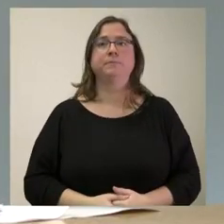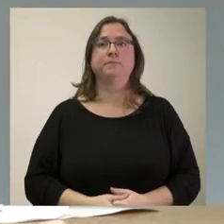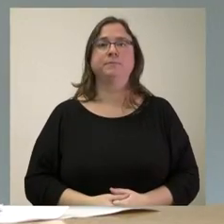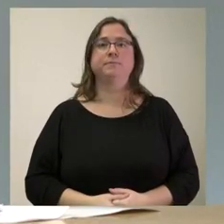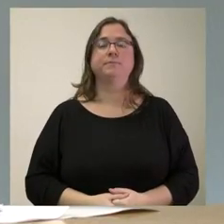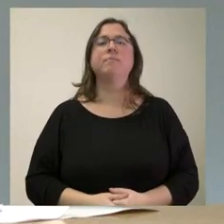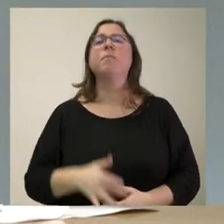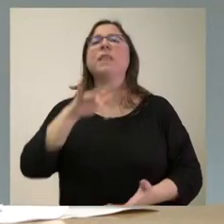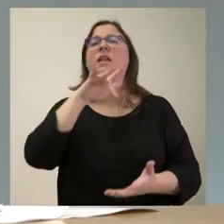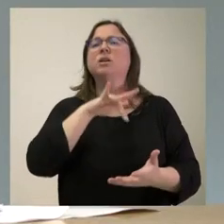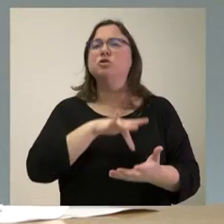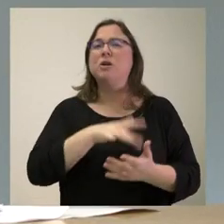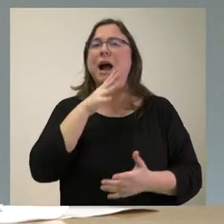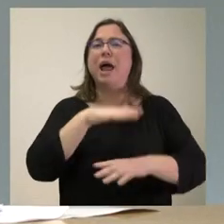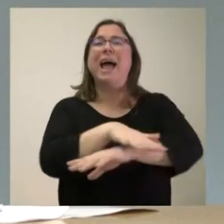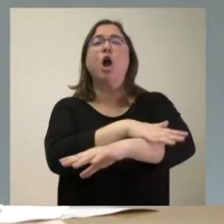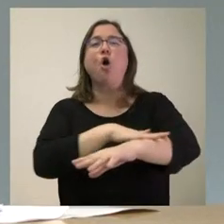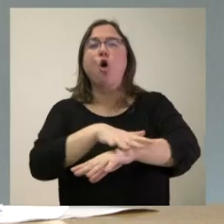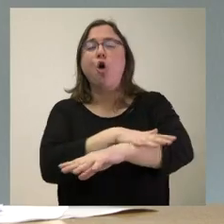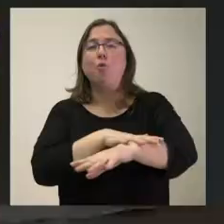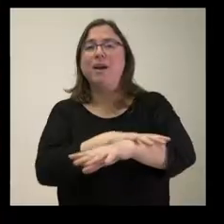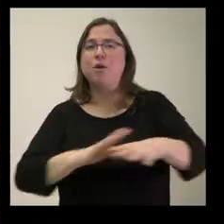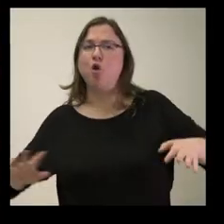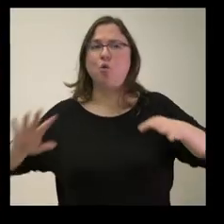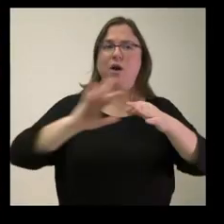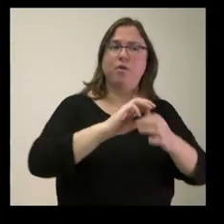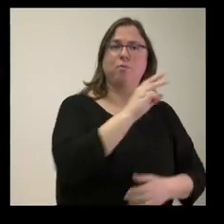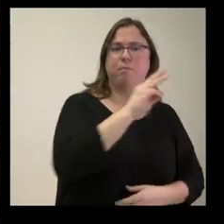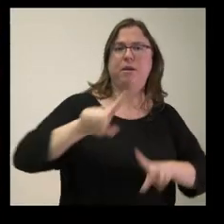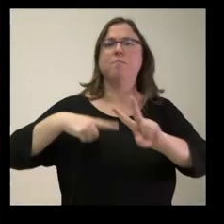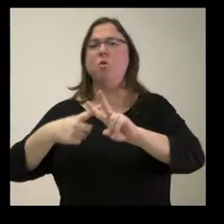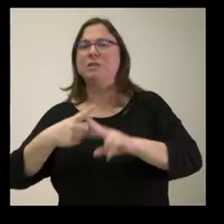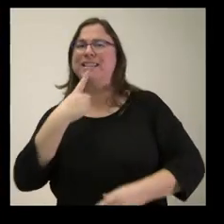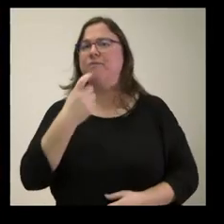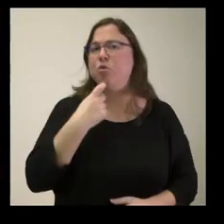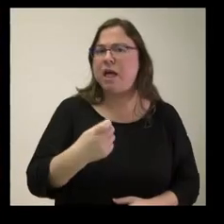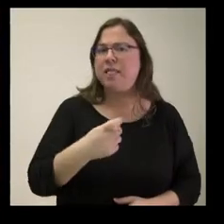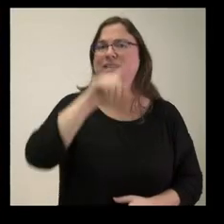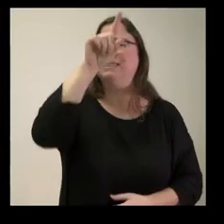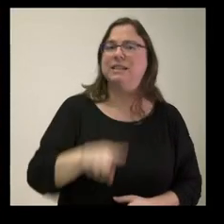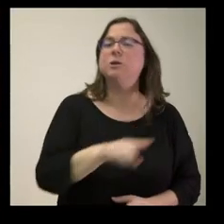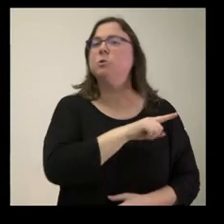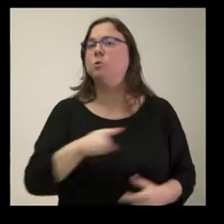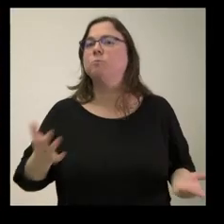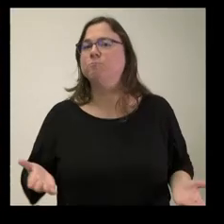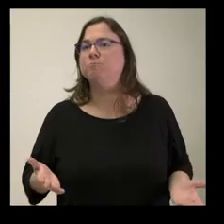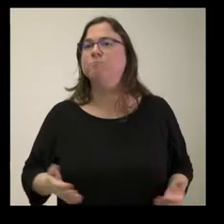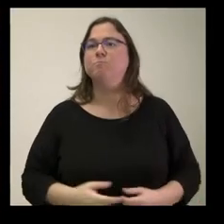¿Atraviesa por dificultades el Gobierno de coalición Partido Popular Vox? ¿Sí? ¿No? ¿Y por qué?